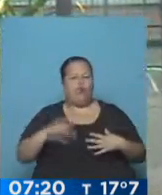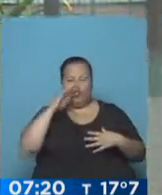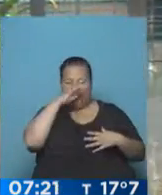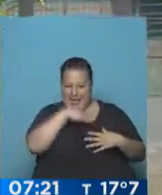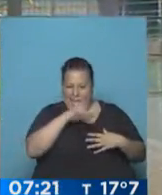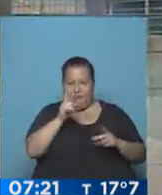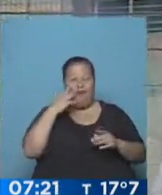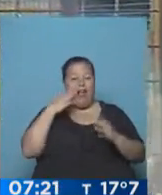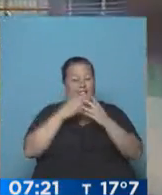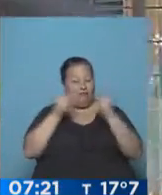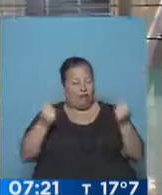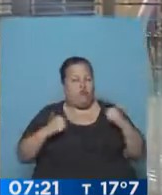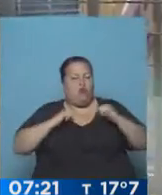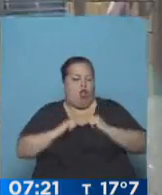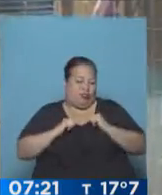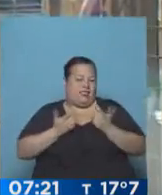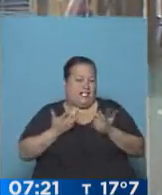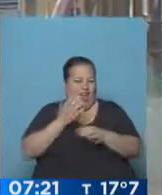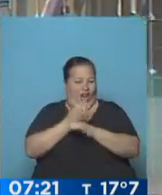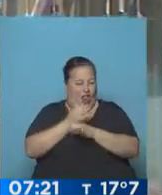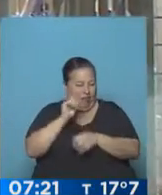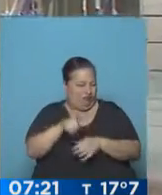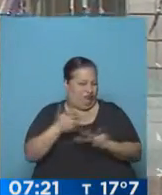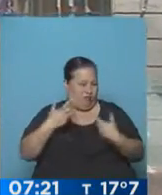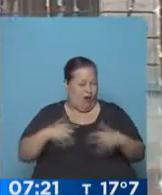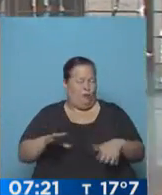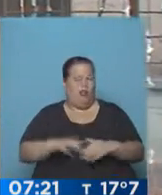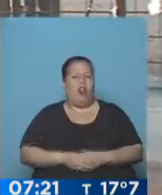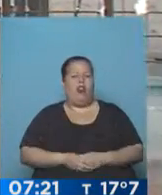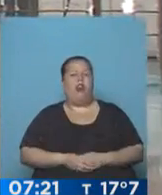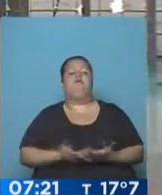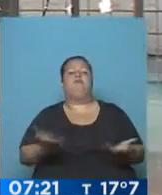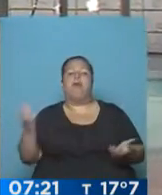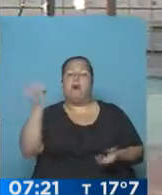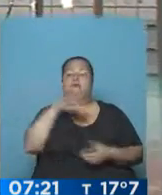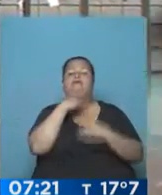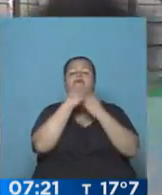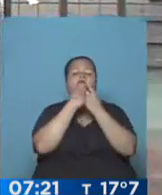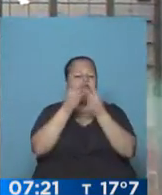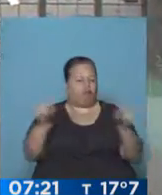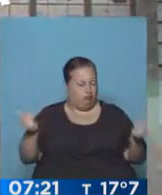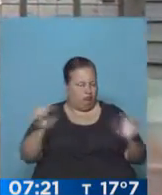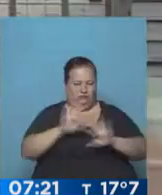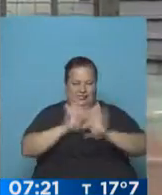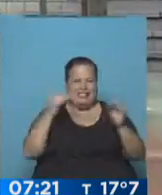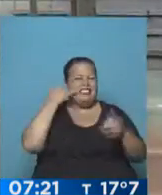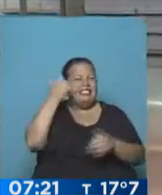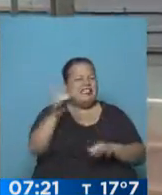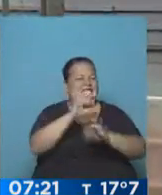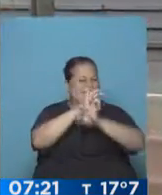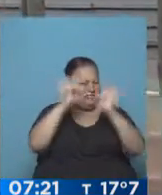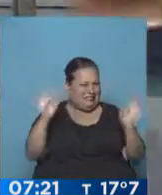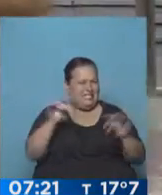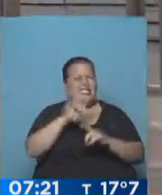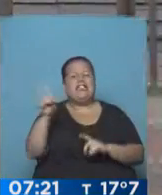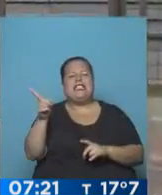en la tarde que desapareció, una mochila, bueno, típica de la escuela, y nunca más supieron de ella, ni un contacto telefónico,